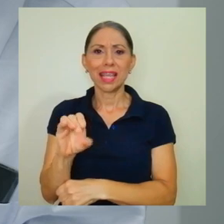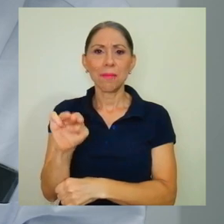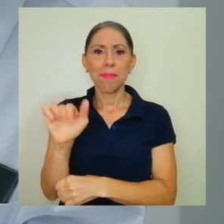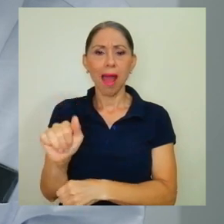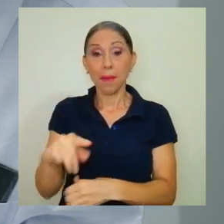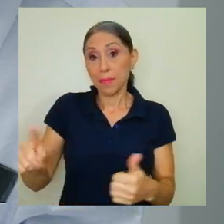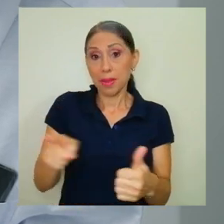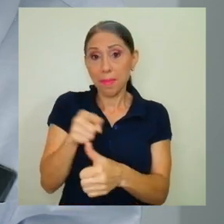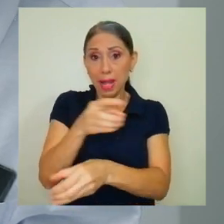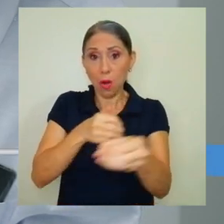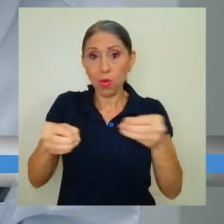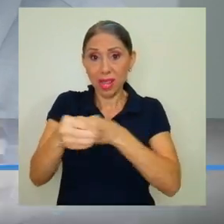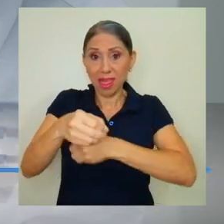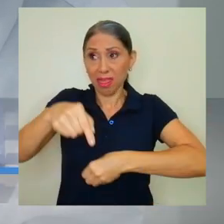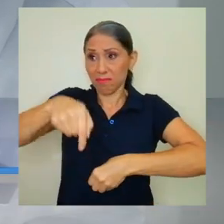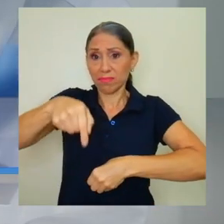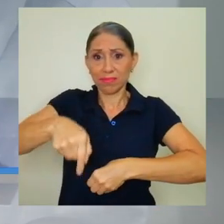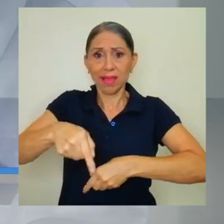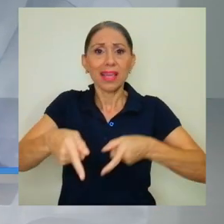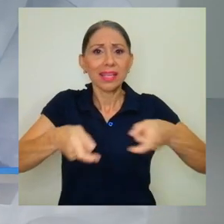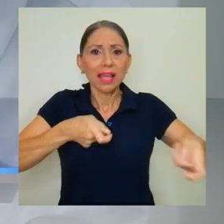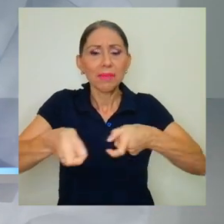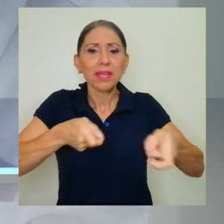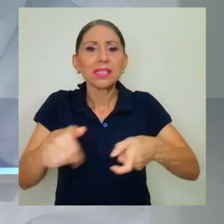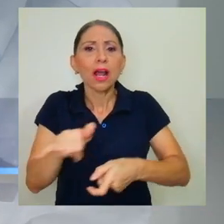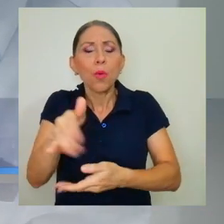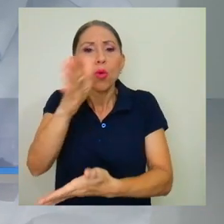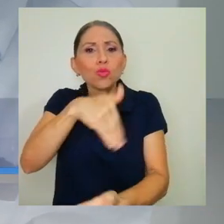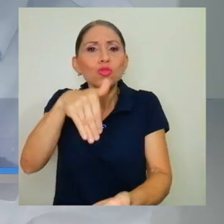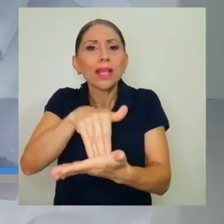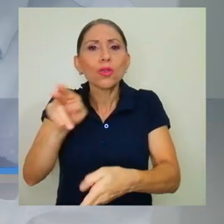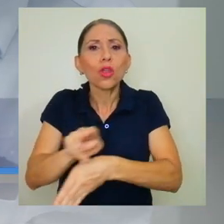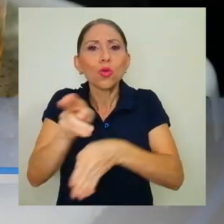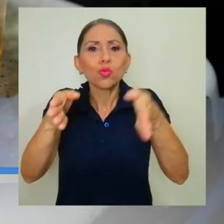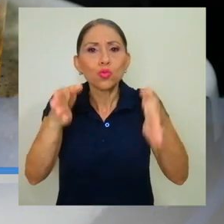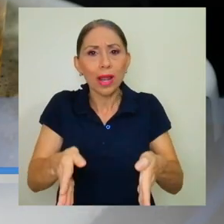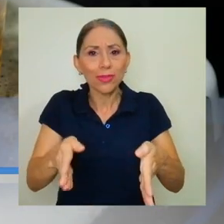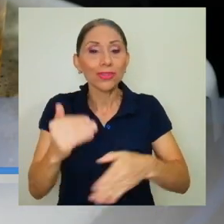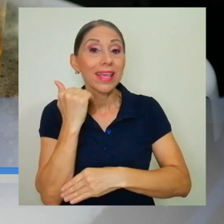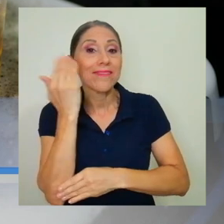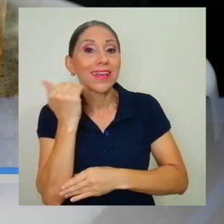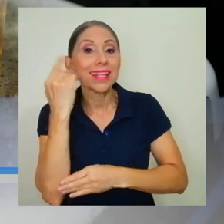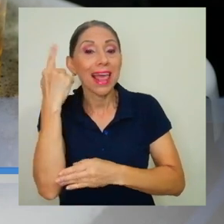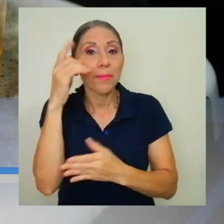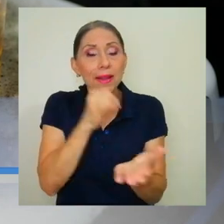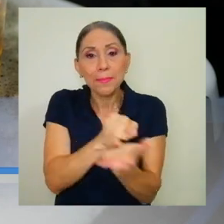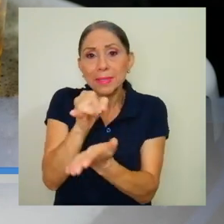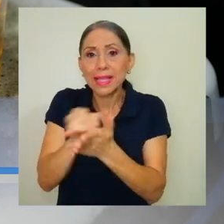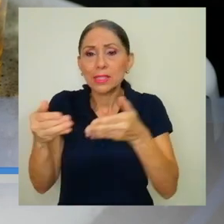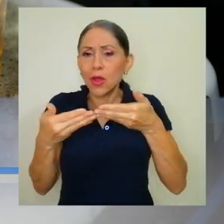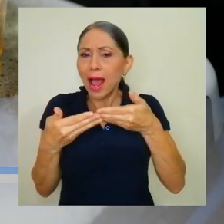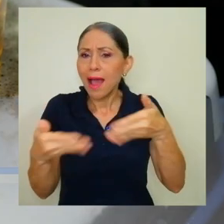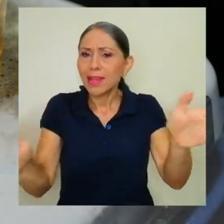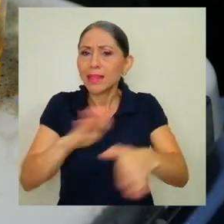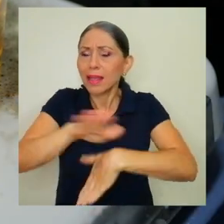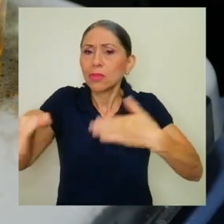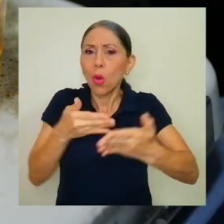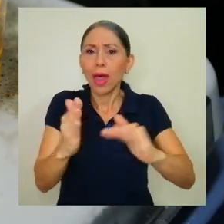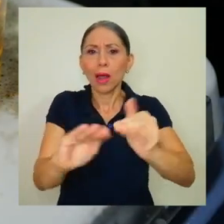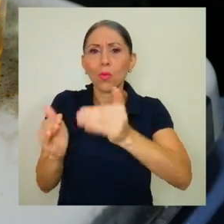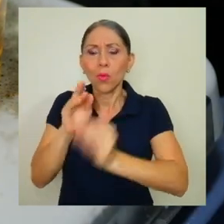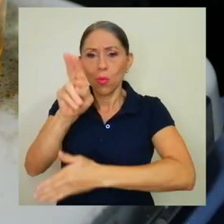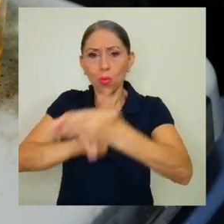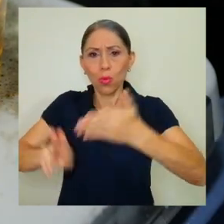es la primera unidad de esta institución que se administra como un centro de usuarios y facilidad para la investigación abierta a toda la comunidad